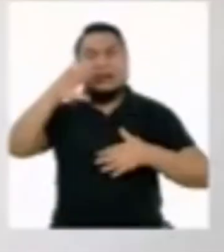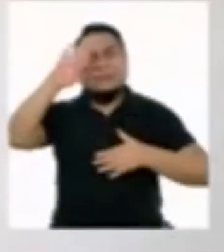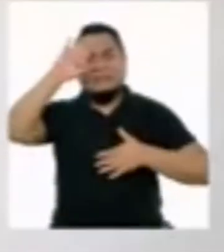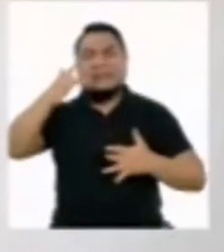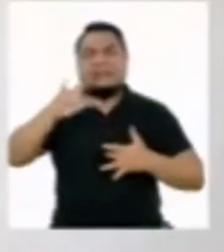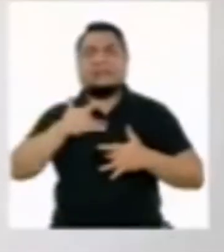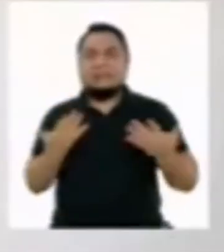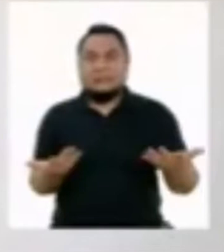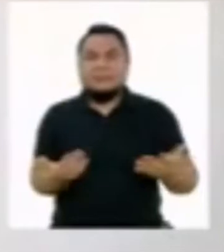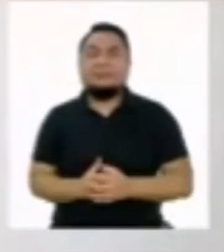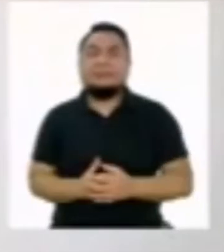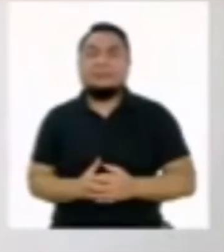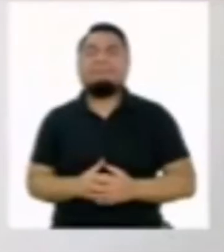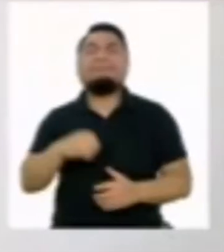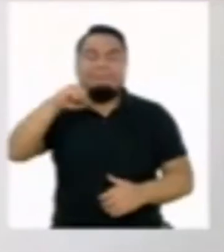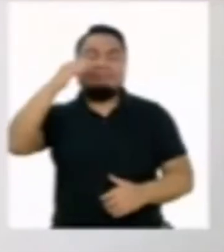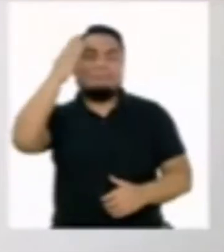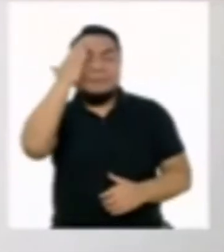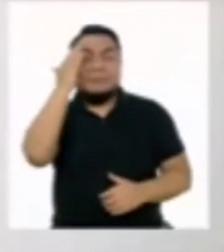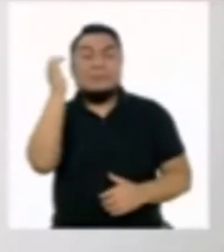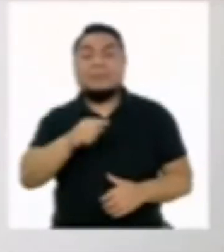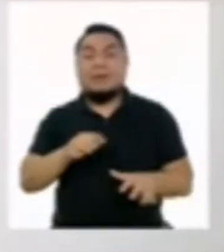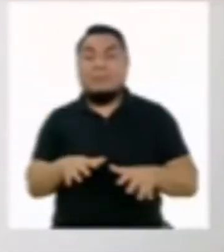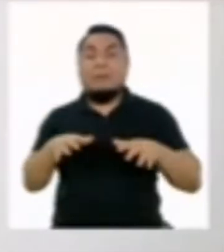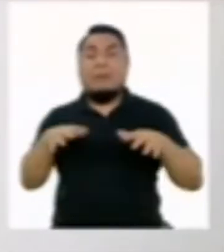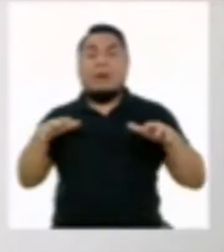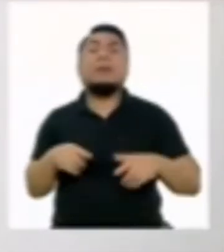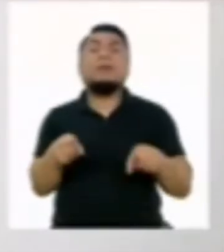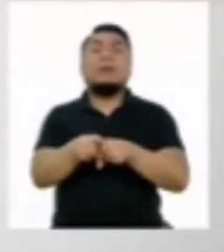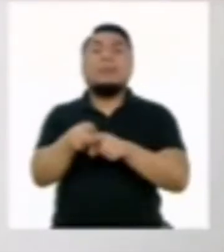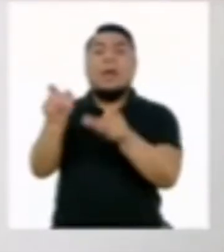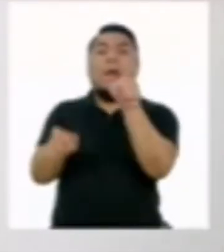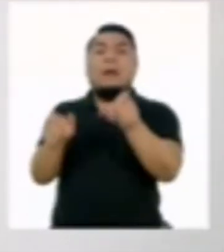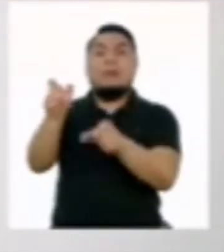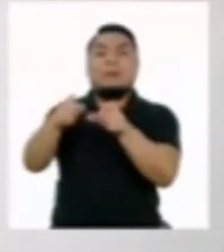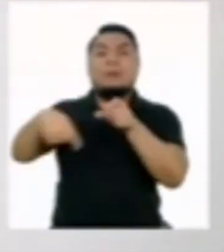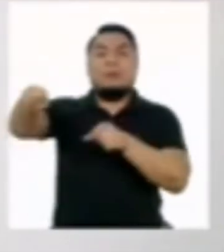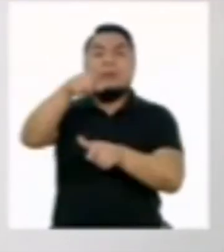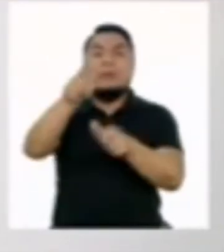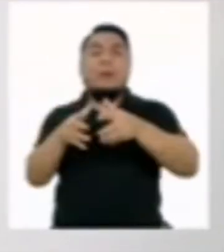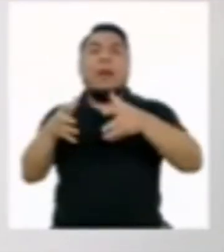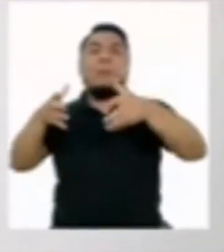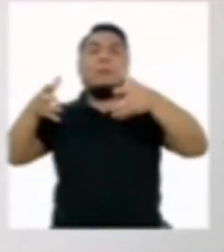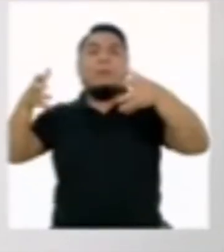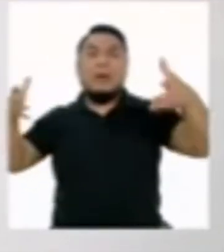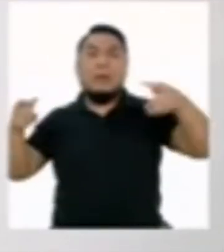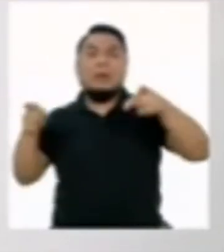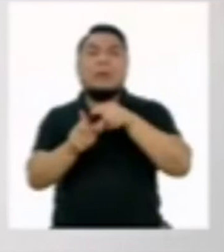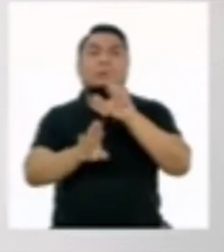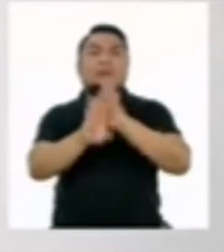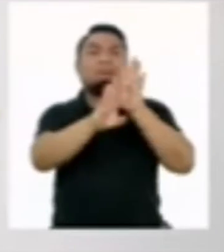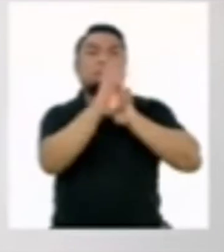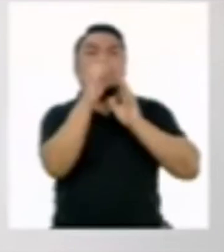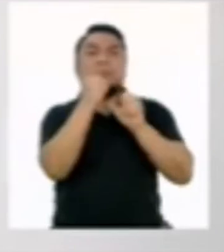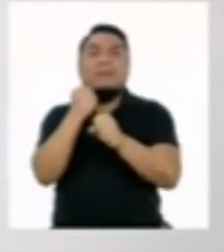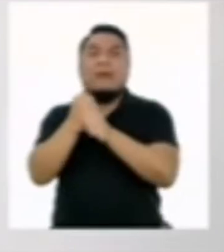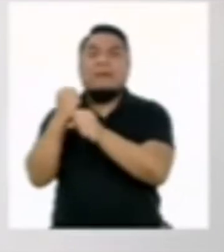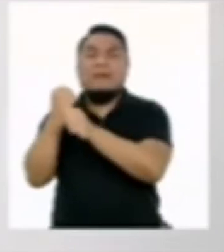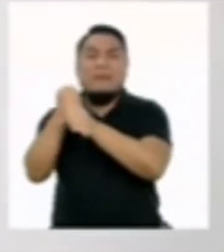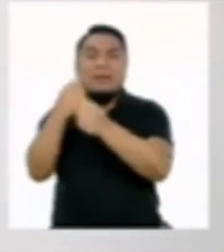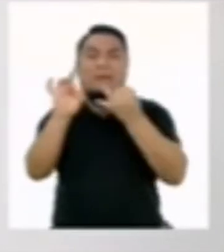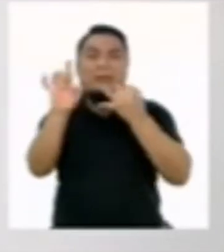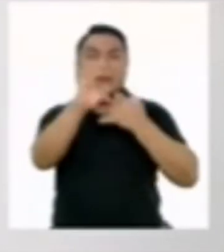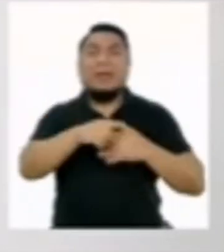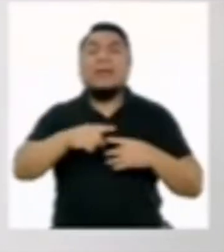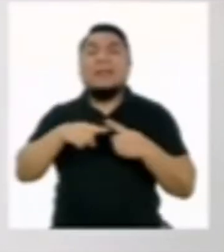generar. Ya veo, Rodrigo. Debido al aumento de la población y a las acciones para generar crecimiento económico, se ha